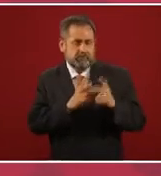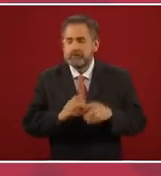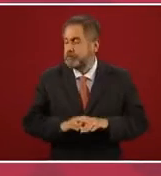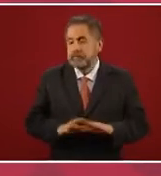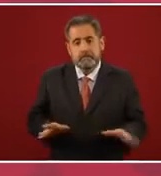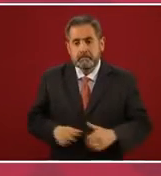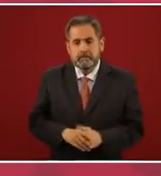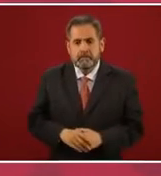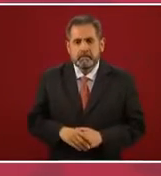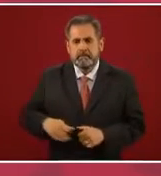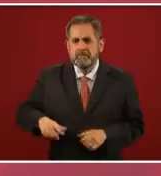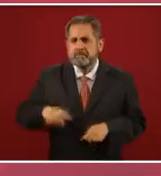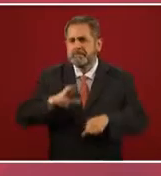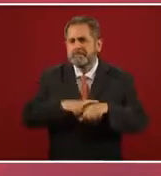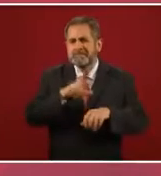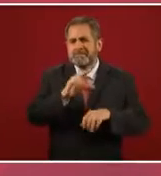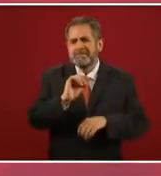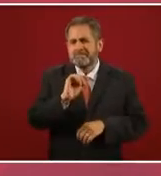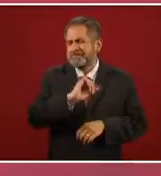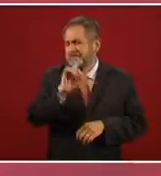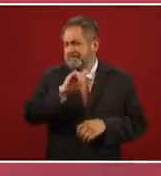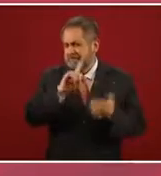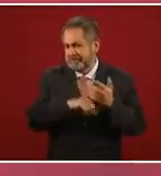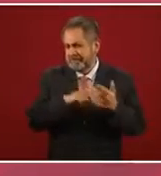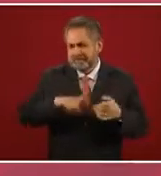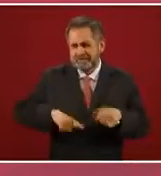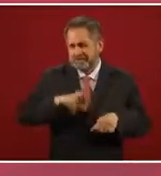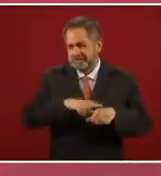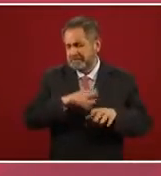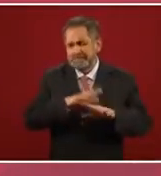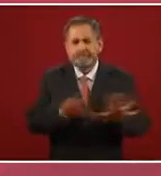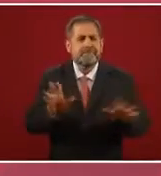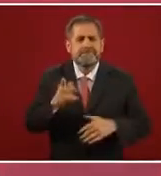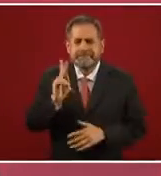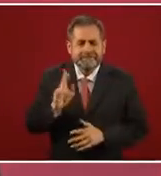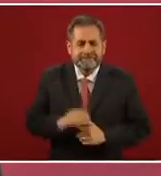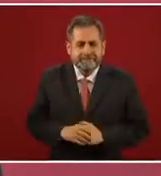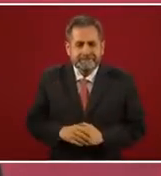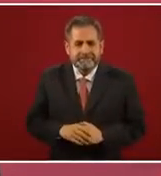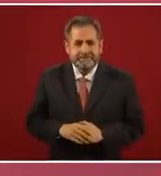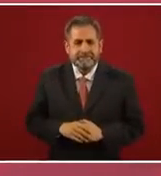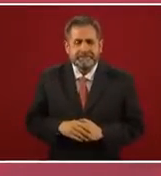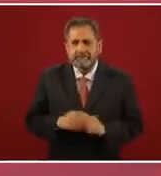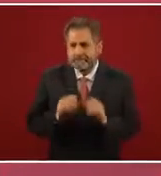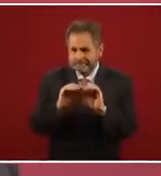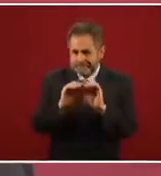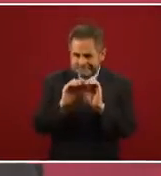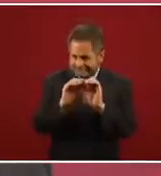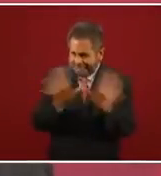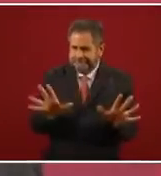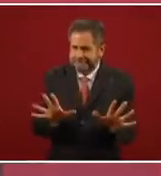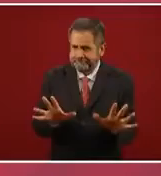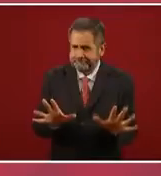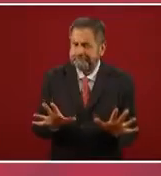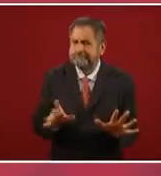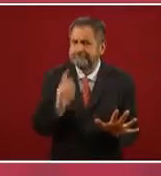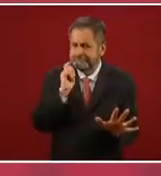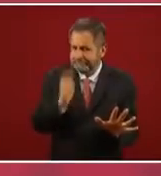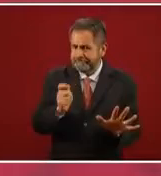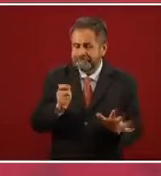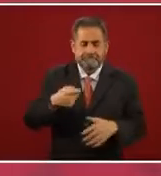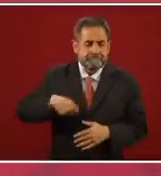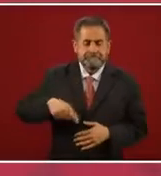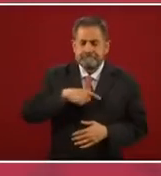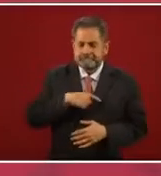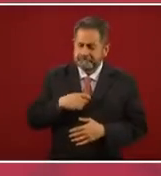el gobernador o un funcionario del gobierno del Estado, pero que quede claro esto. Nosotros